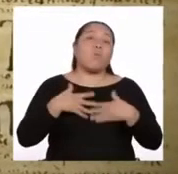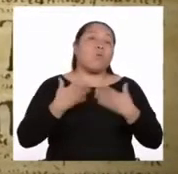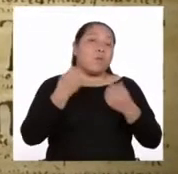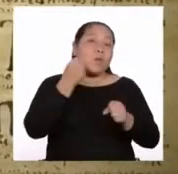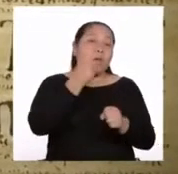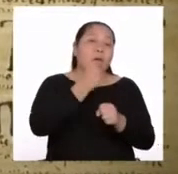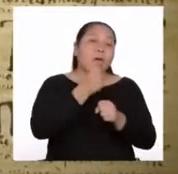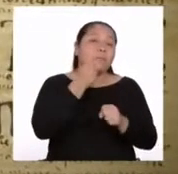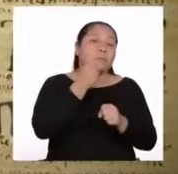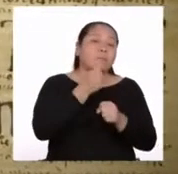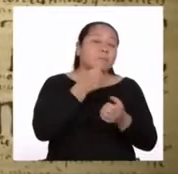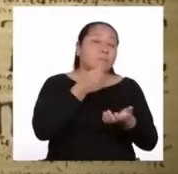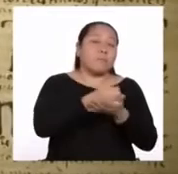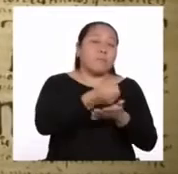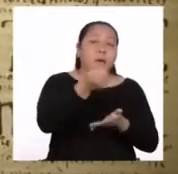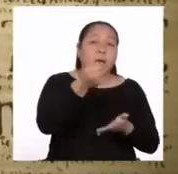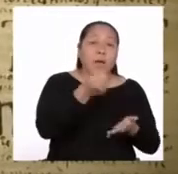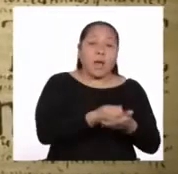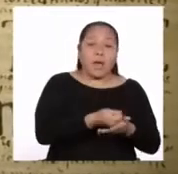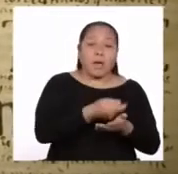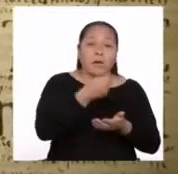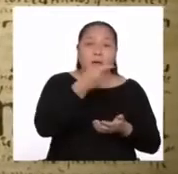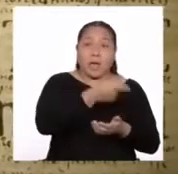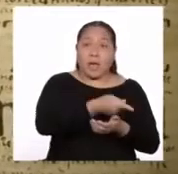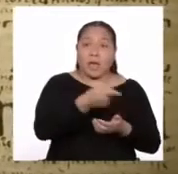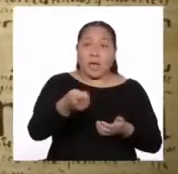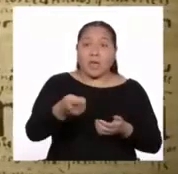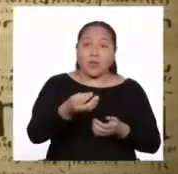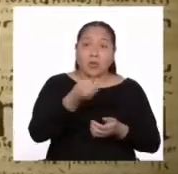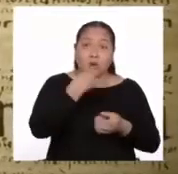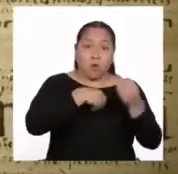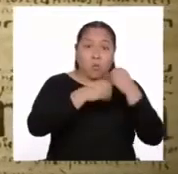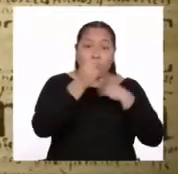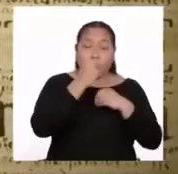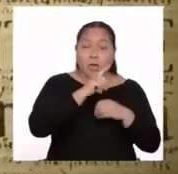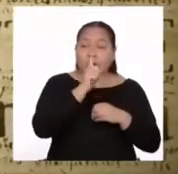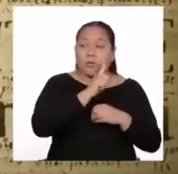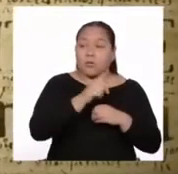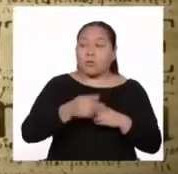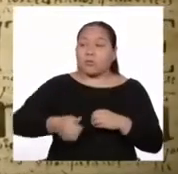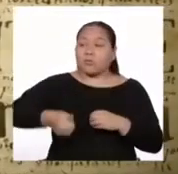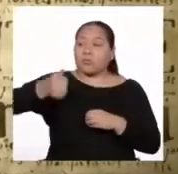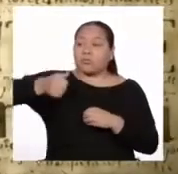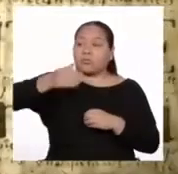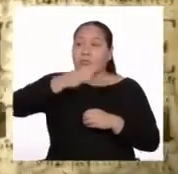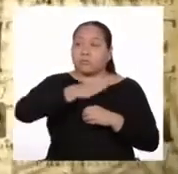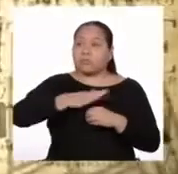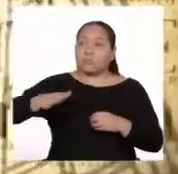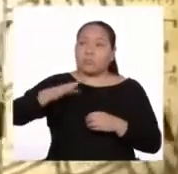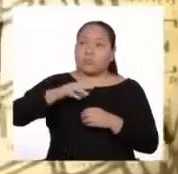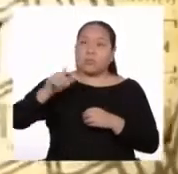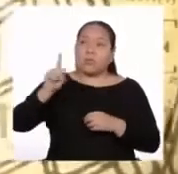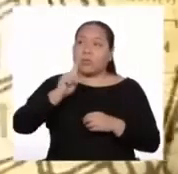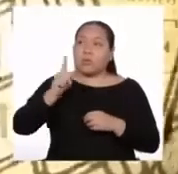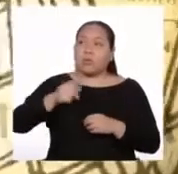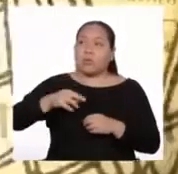ellos, ni sus señores, ni principales, ni su majestad el Inga, ni su gobierno.